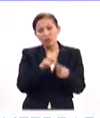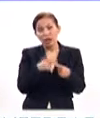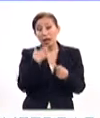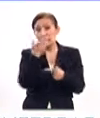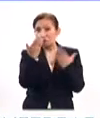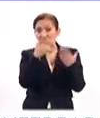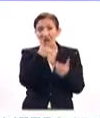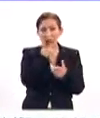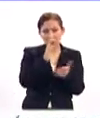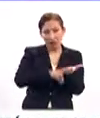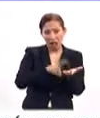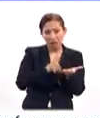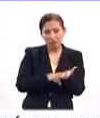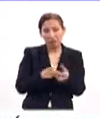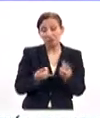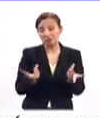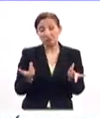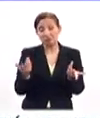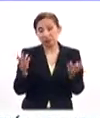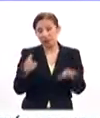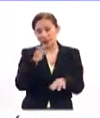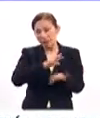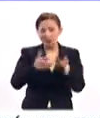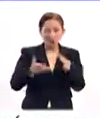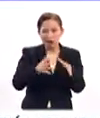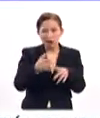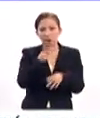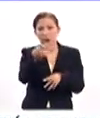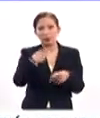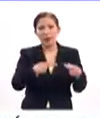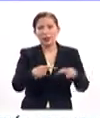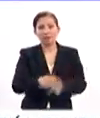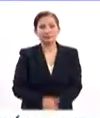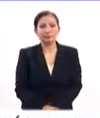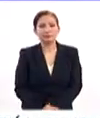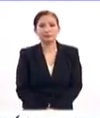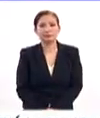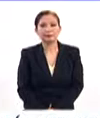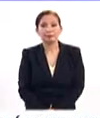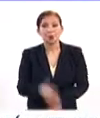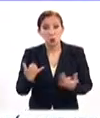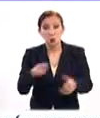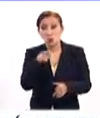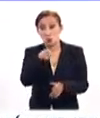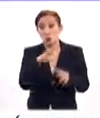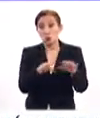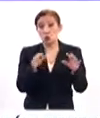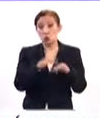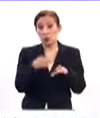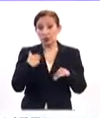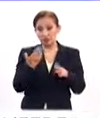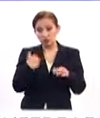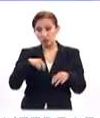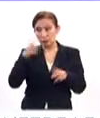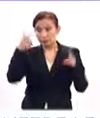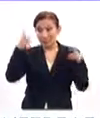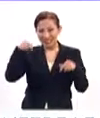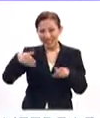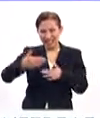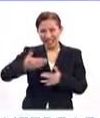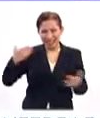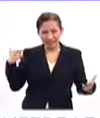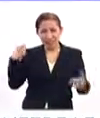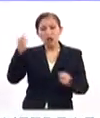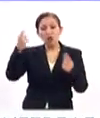estudias inglés, vale la pena y eso es más o menos lo que tienes que preparar. Pues así como lo describes y bueno, hemos tenido aquí también